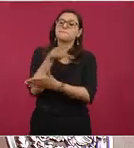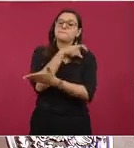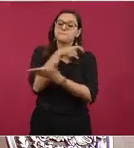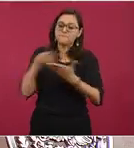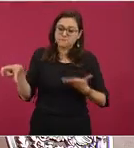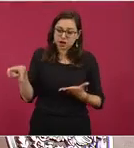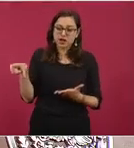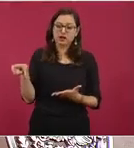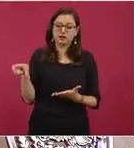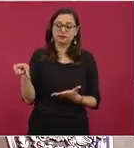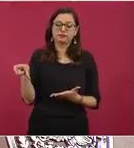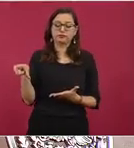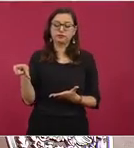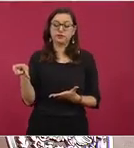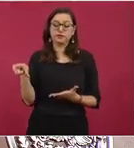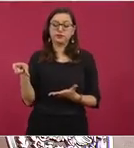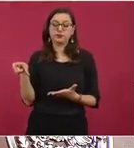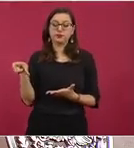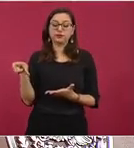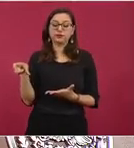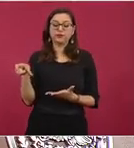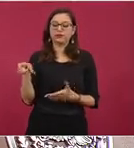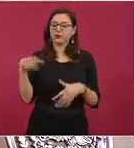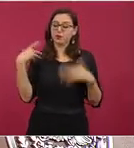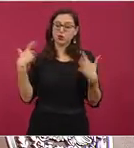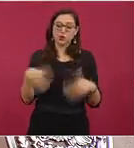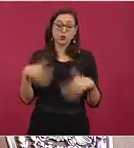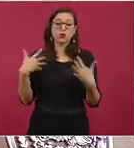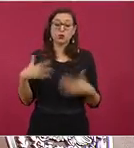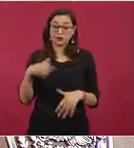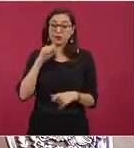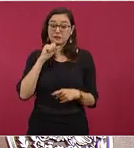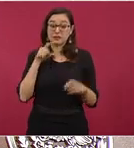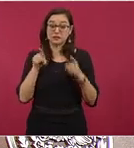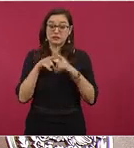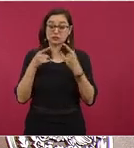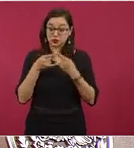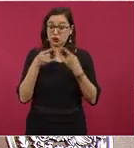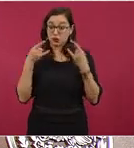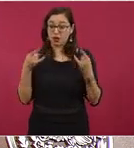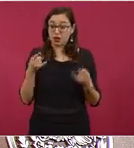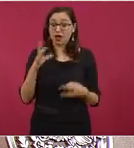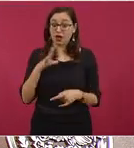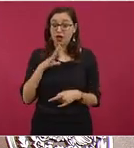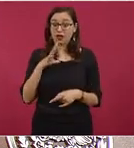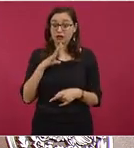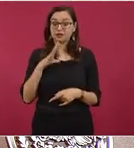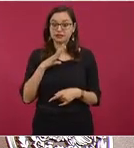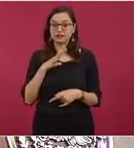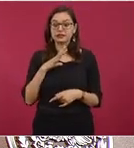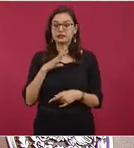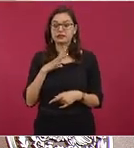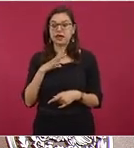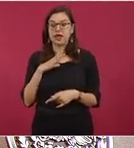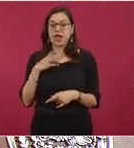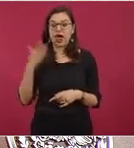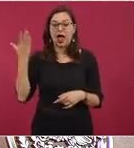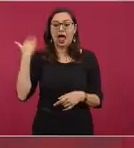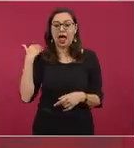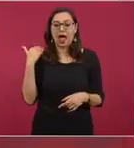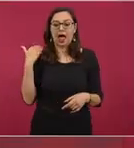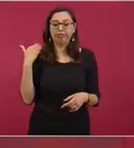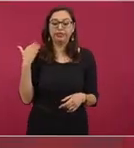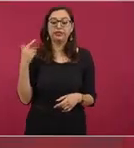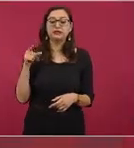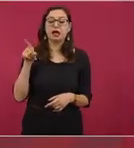que también tienen una historia, porque las habían rematado y las